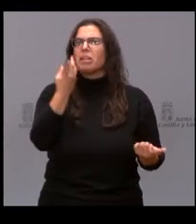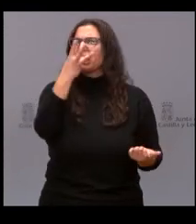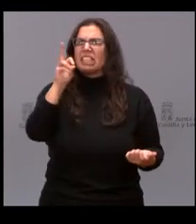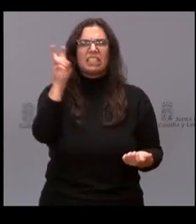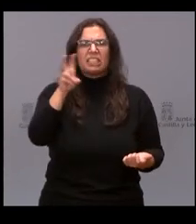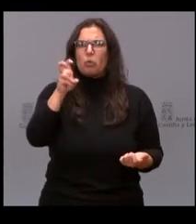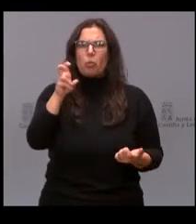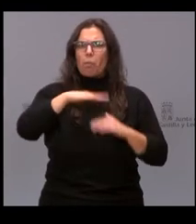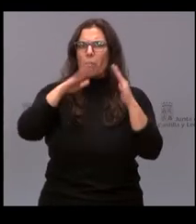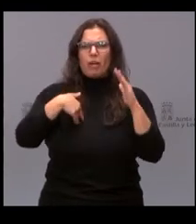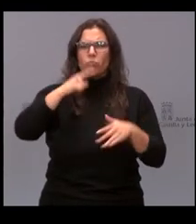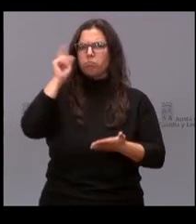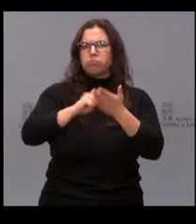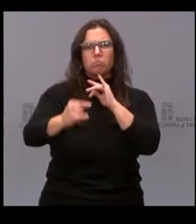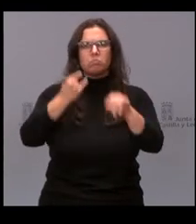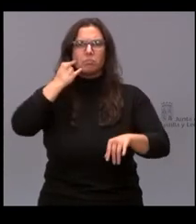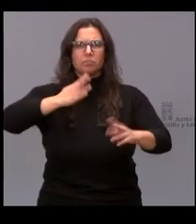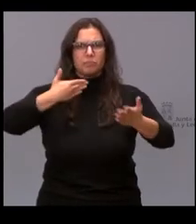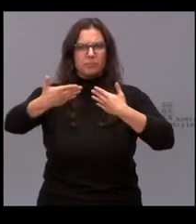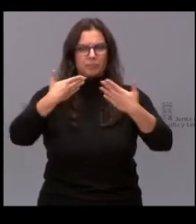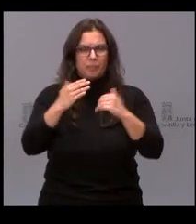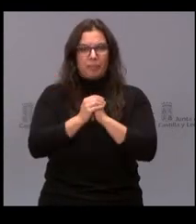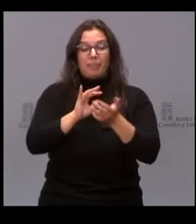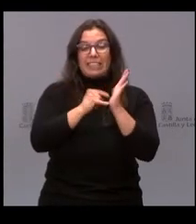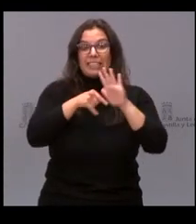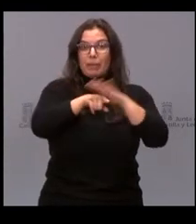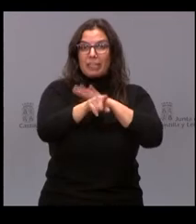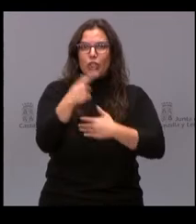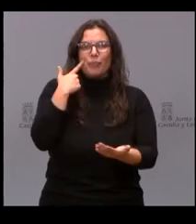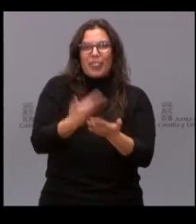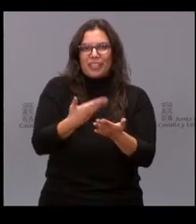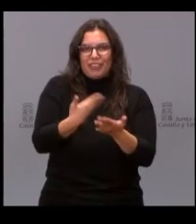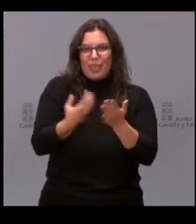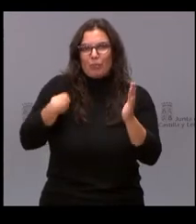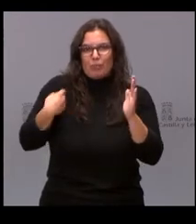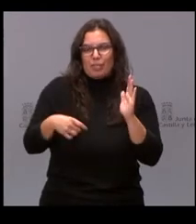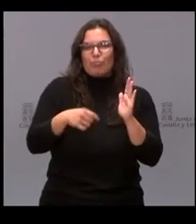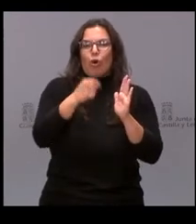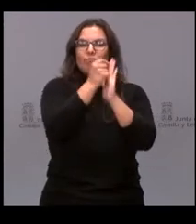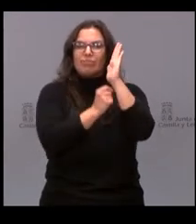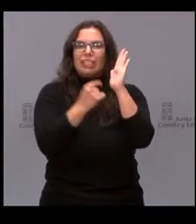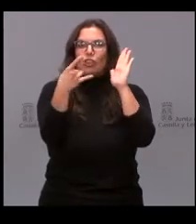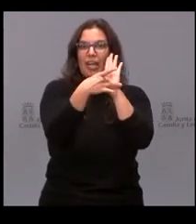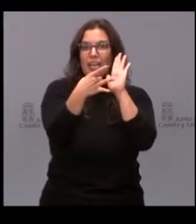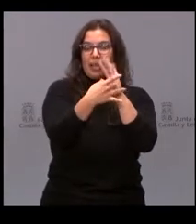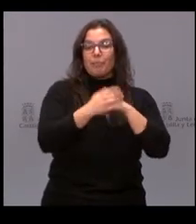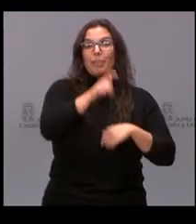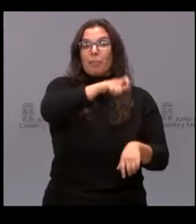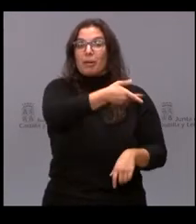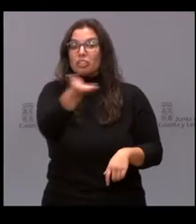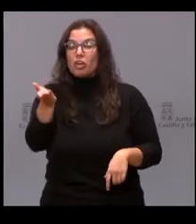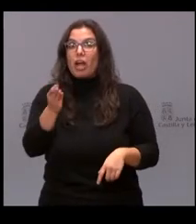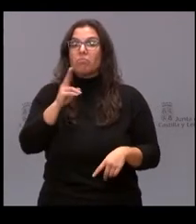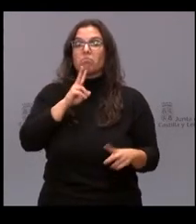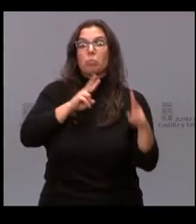segundos. El sistema de gestión está certificado en los estándares de calidad y el grado de satisfacción de los ciudadanos